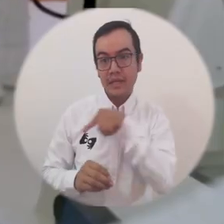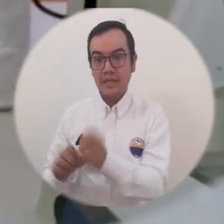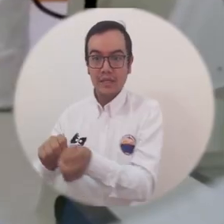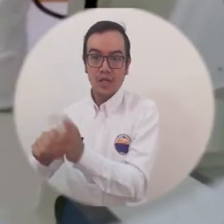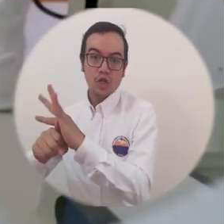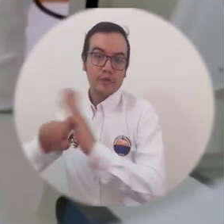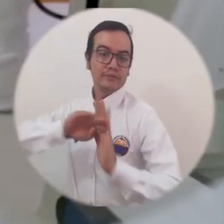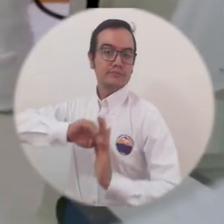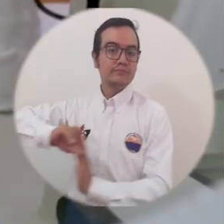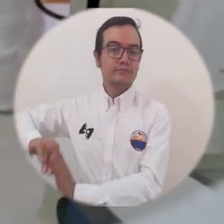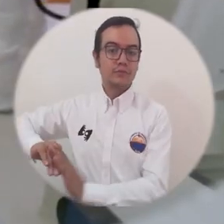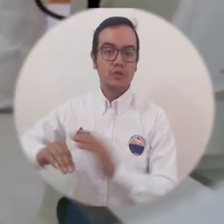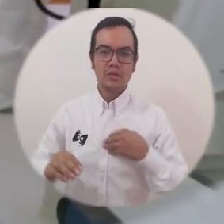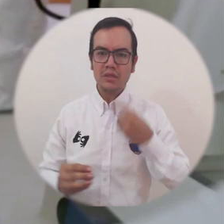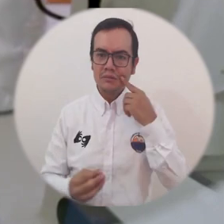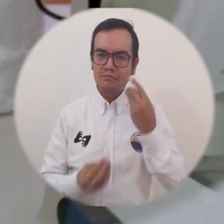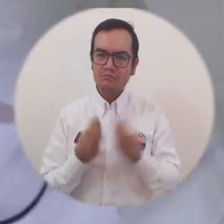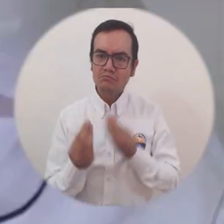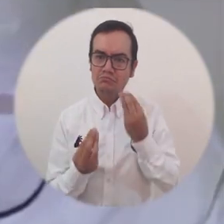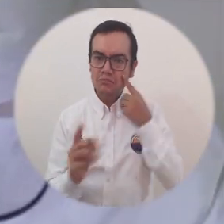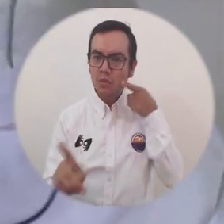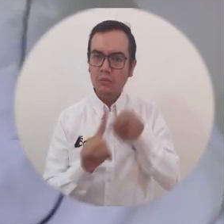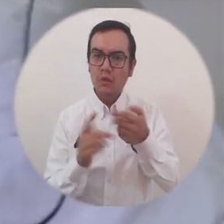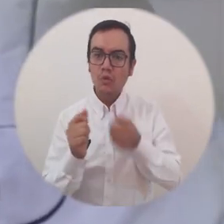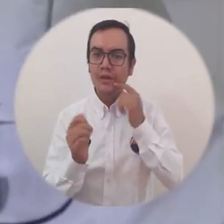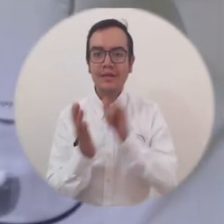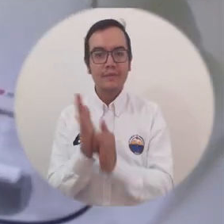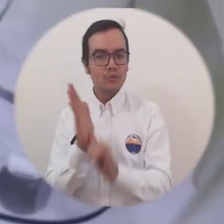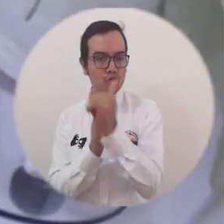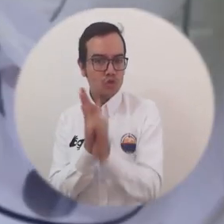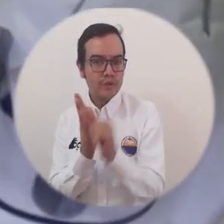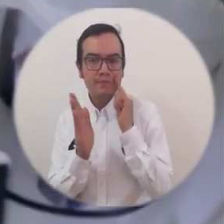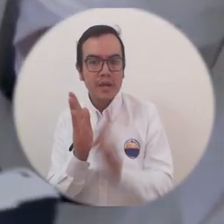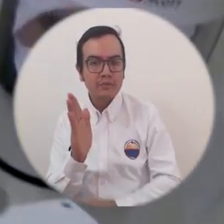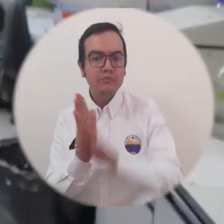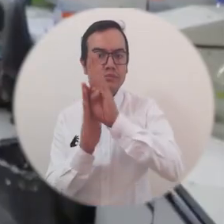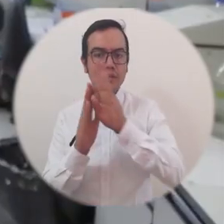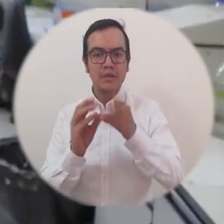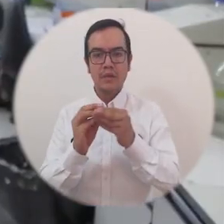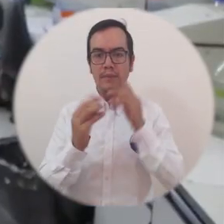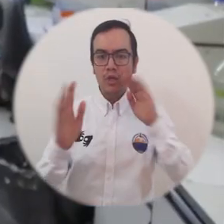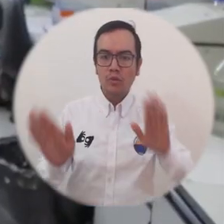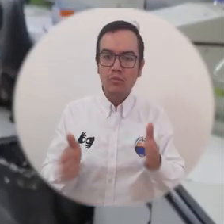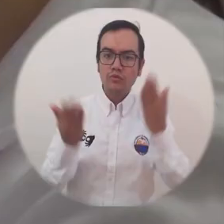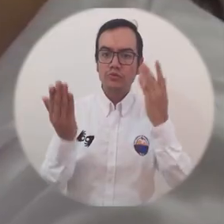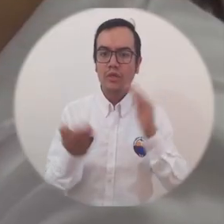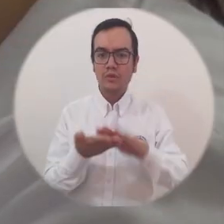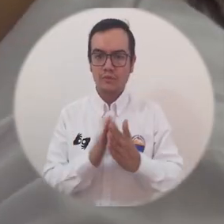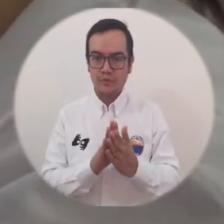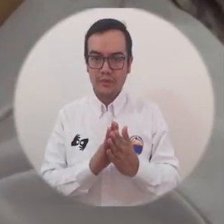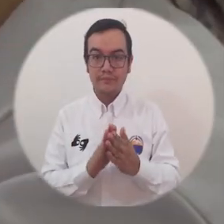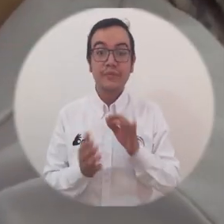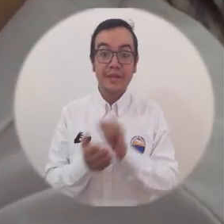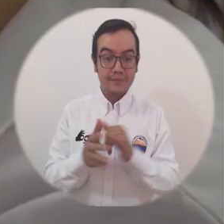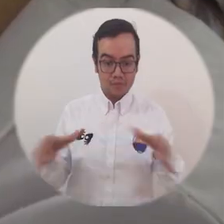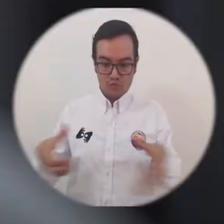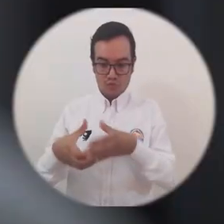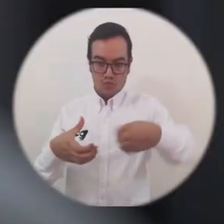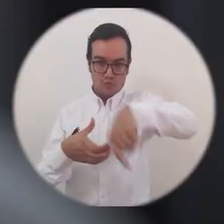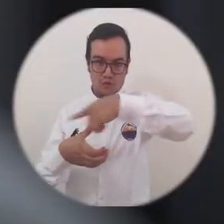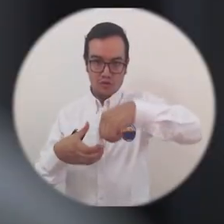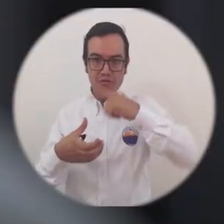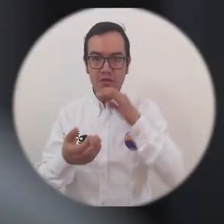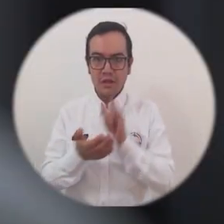coronavirus para la salud pública y los objetivos de desarrollo sostenible es así que profesionales de distintas áreas se reunieron para hacer recomendaciones sobre